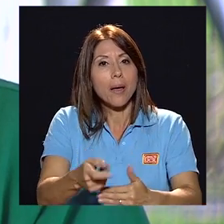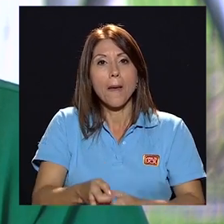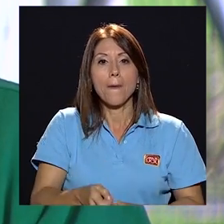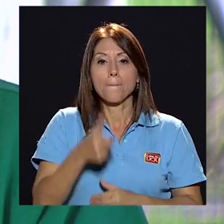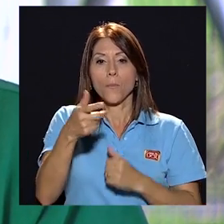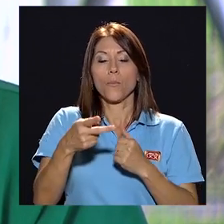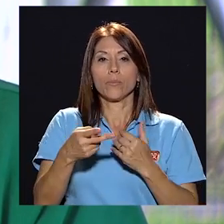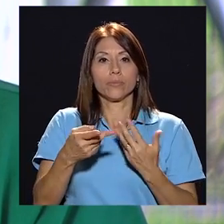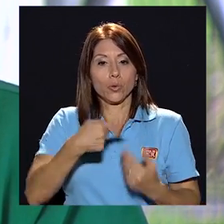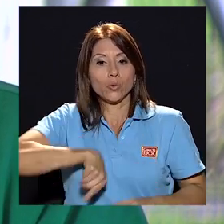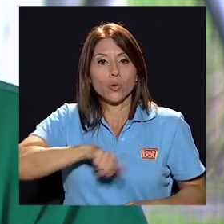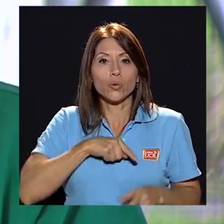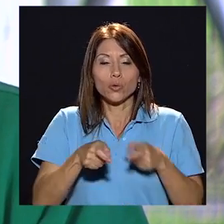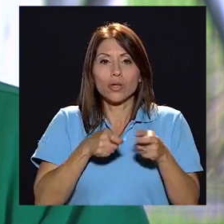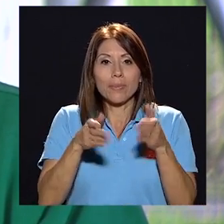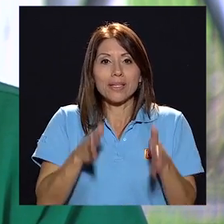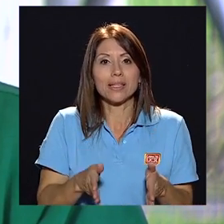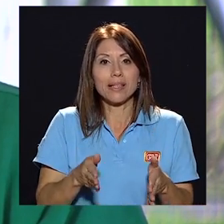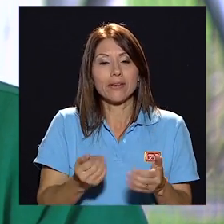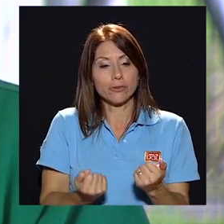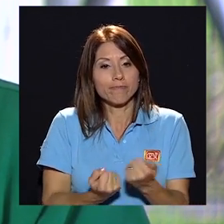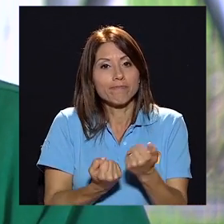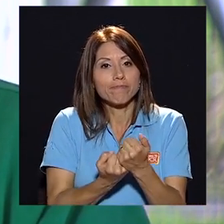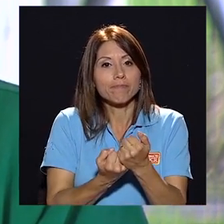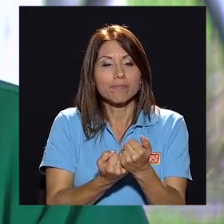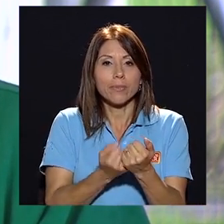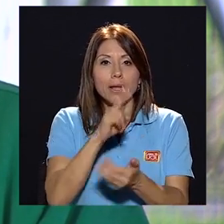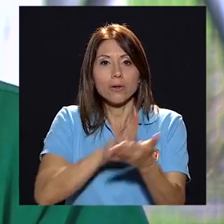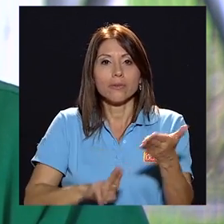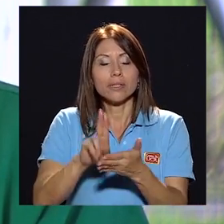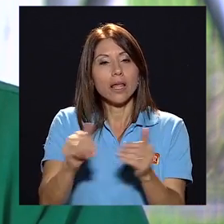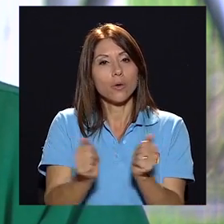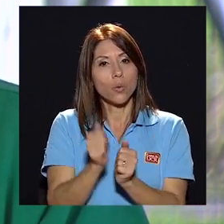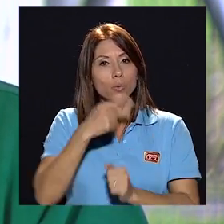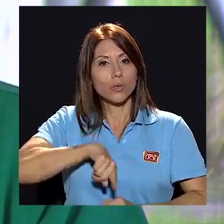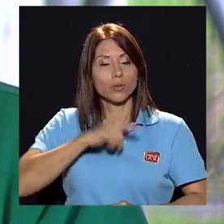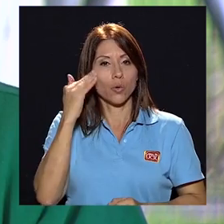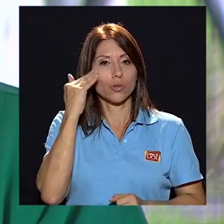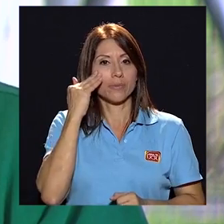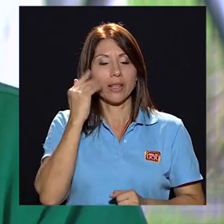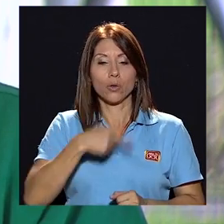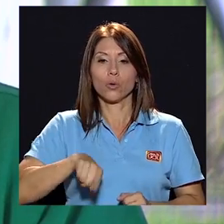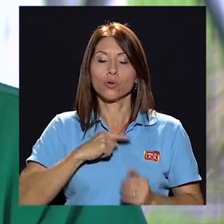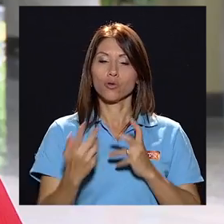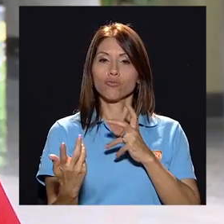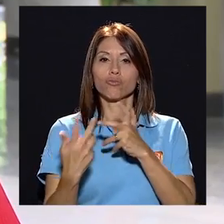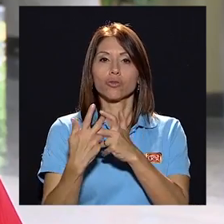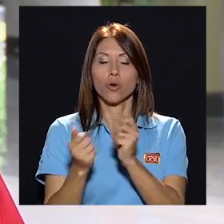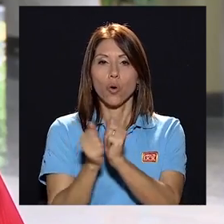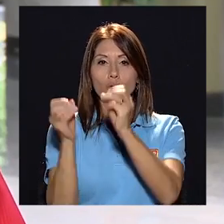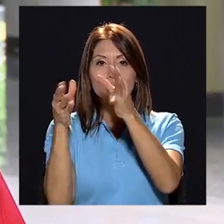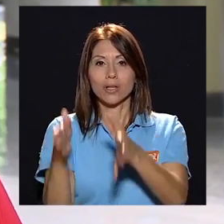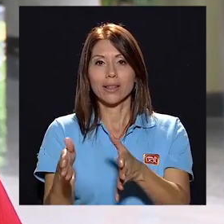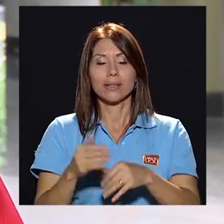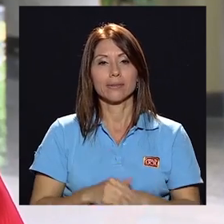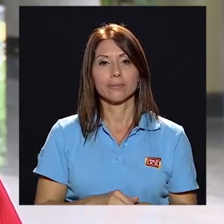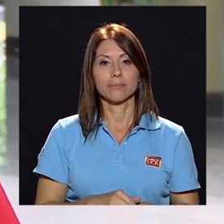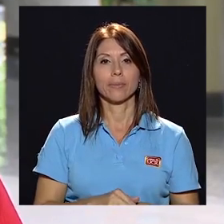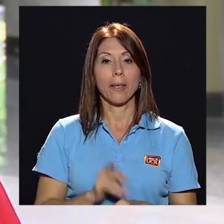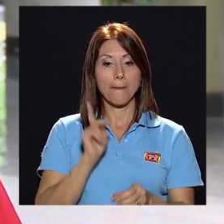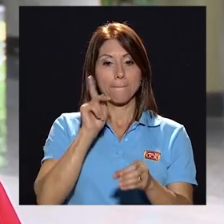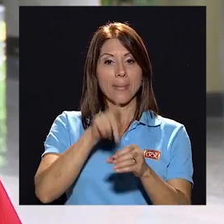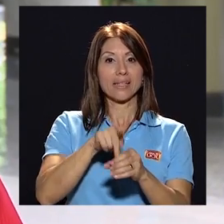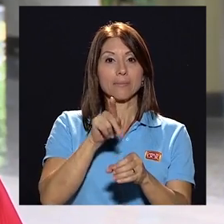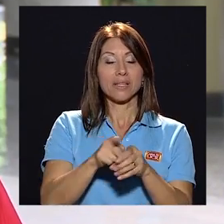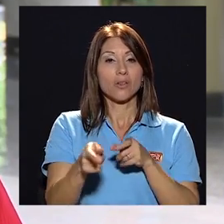administrativos los que realmente le damos sustento al ser de esta universidad por nuestro conocimiento en complemento con el sector docente la participación administrativa